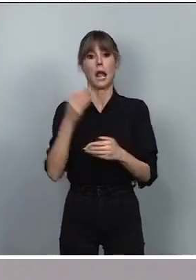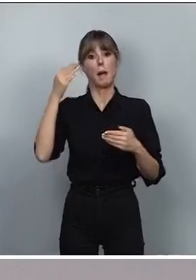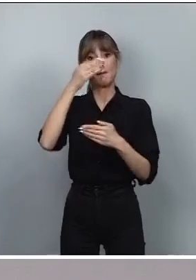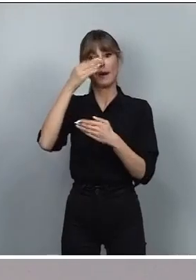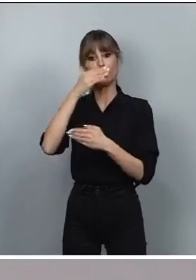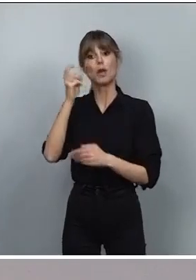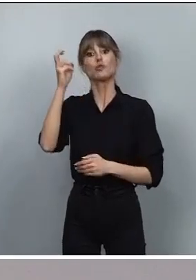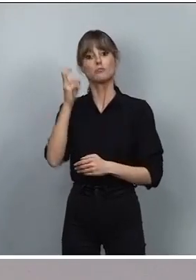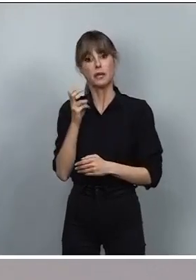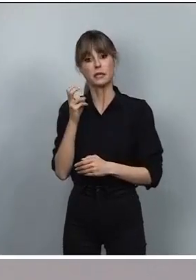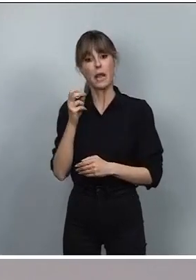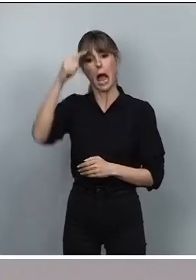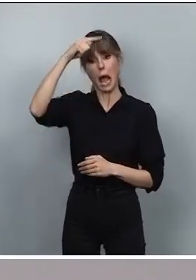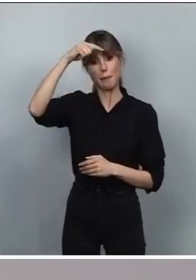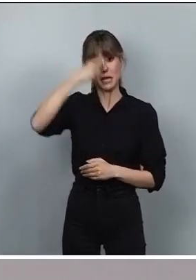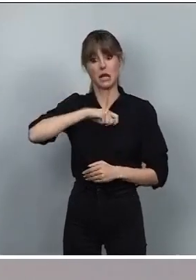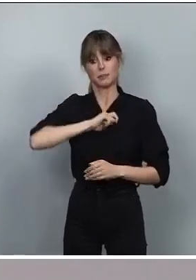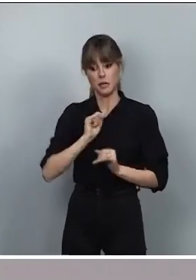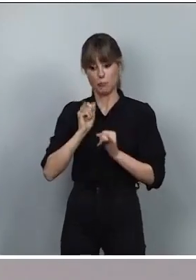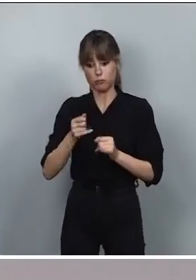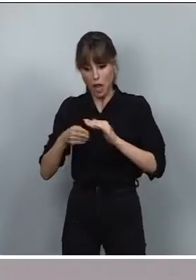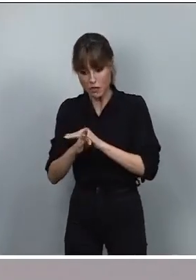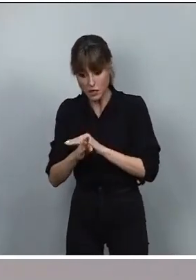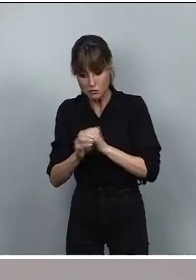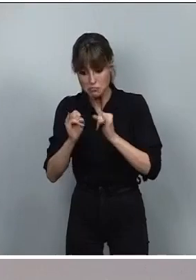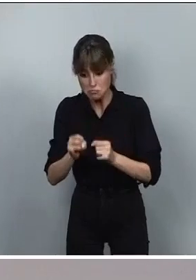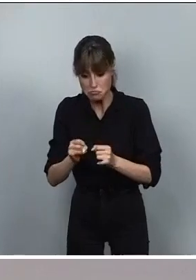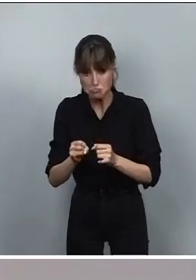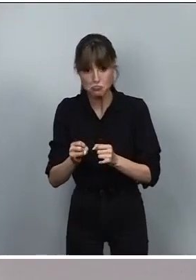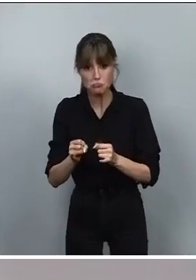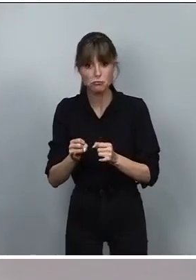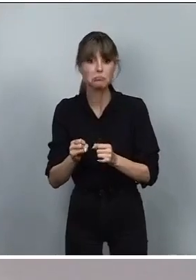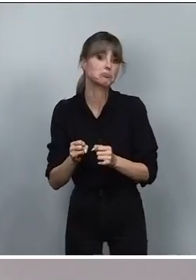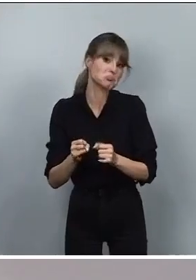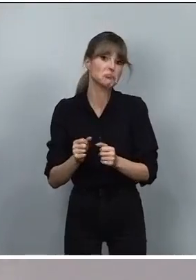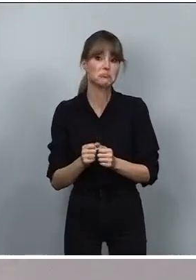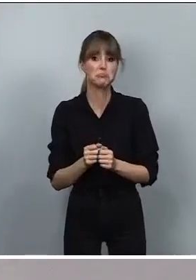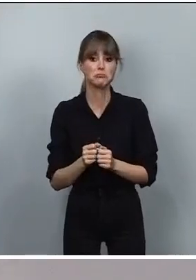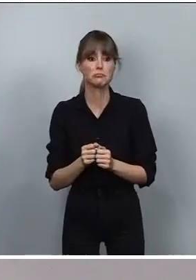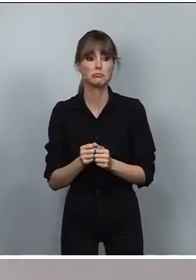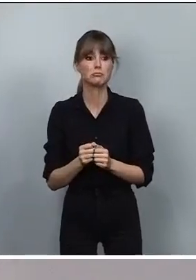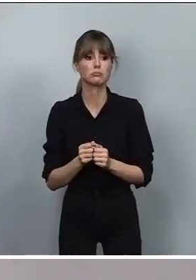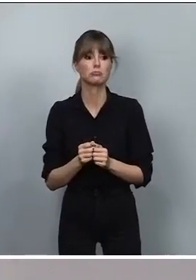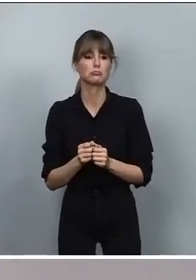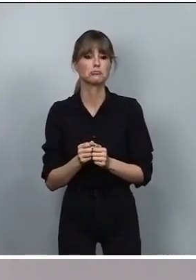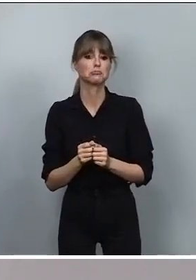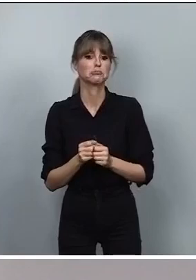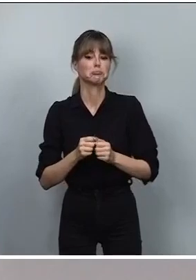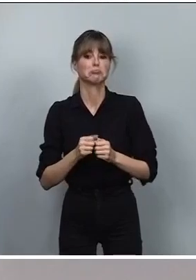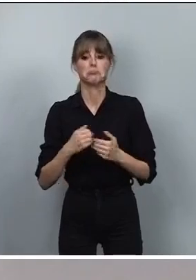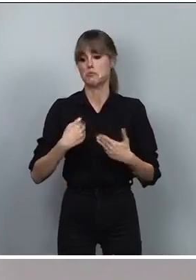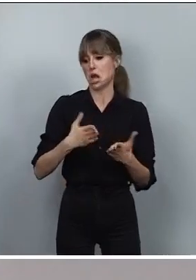a Melilla, España, entra y usted puede traer un pequeño compro, unos regalos,